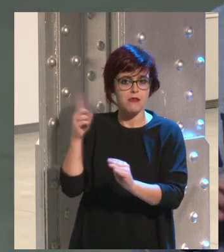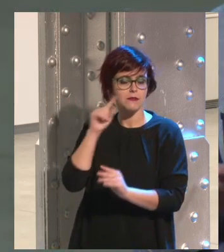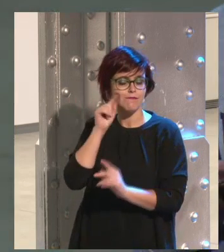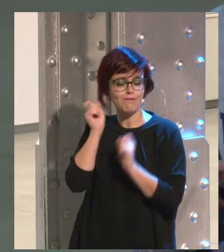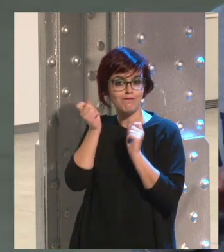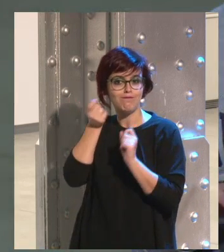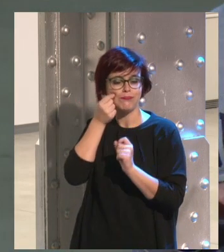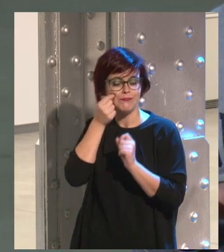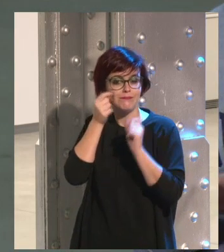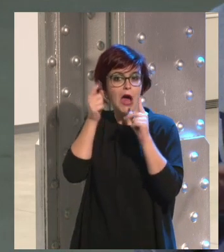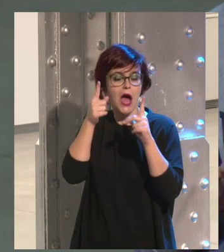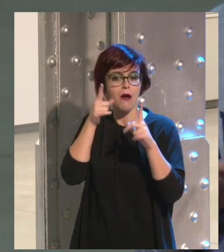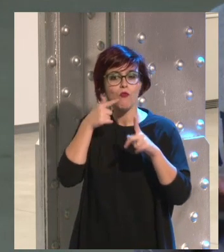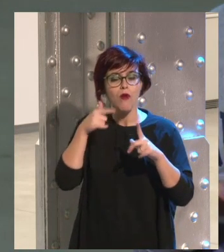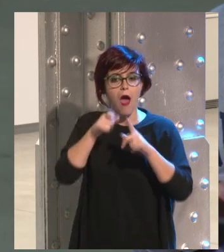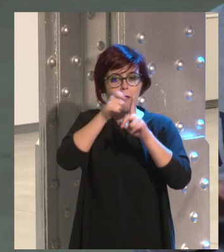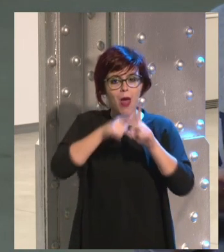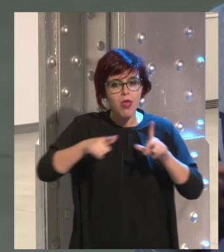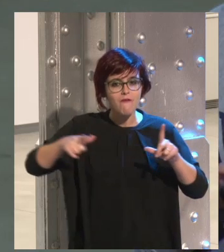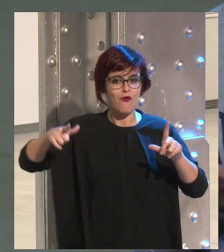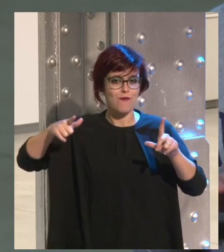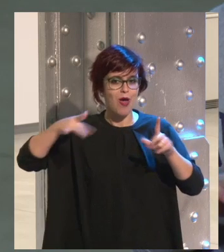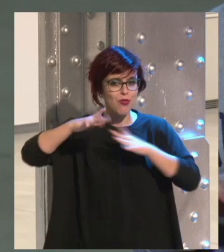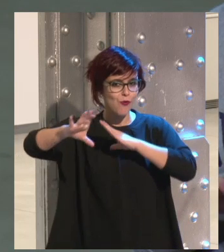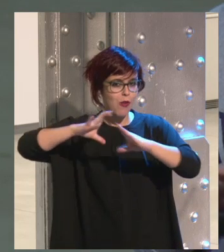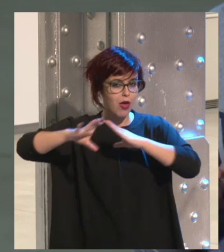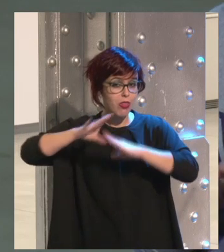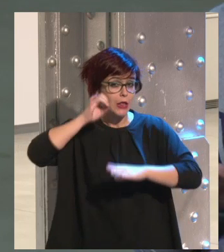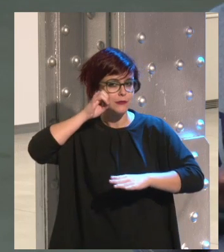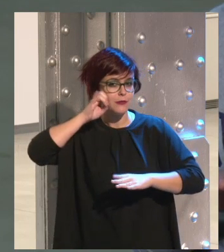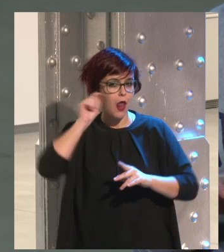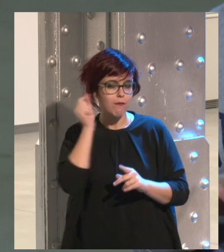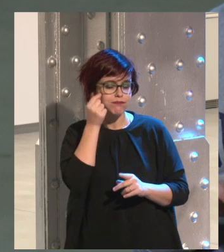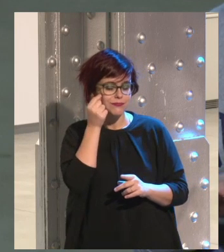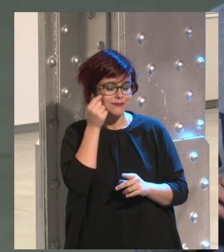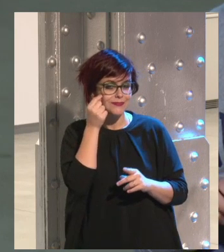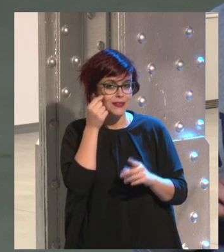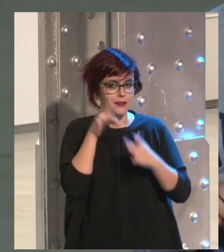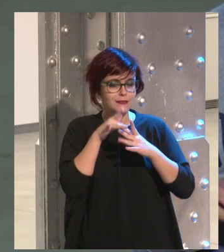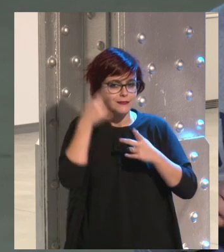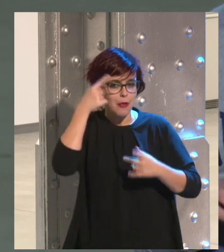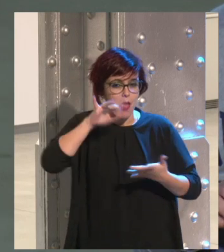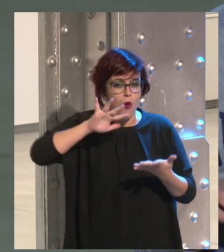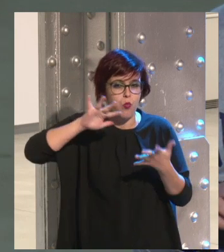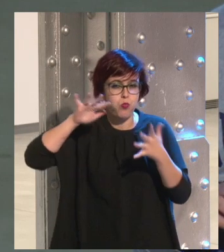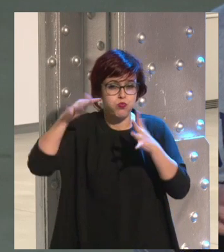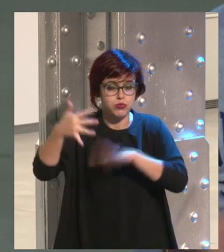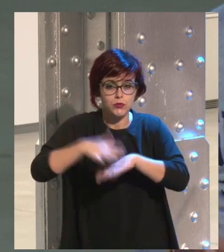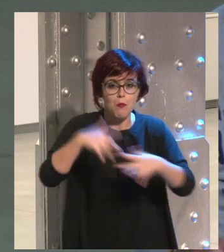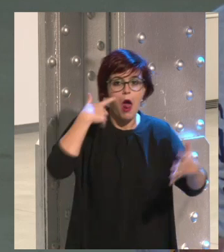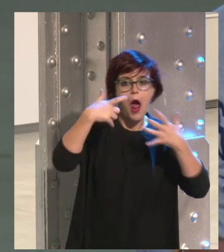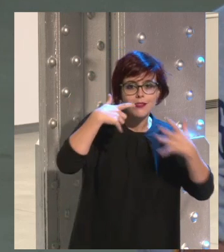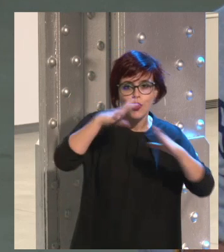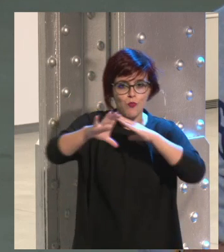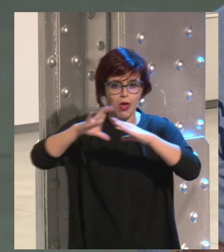iba a ser una plataforma de comunicación muy importante en el mundo y que iba a revolucionar todo, la comunicación, el arte.